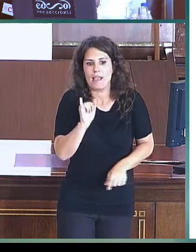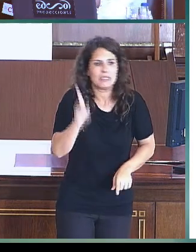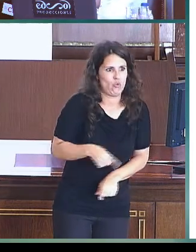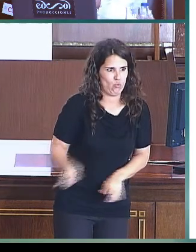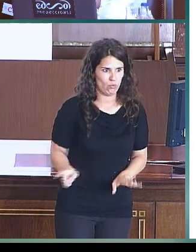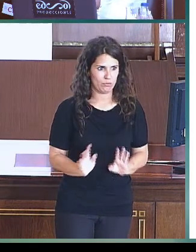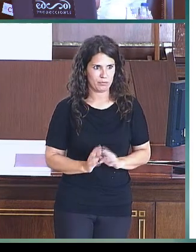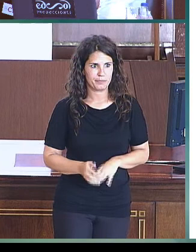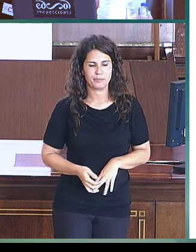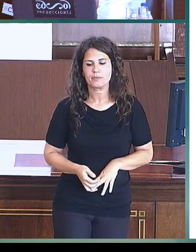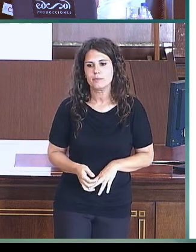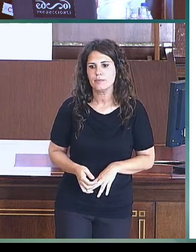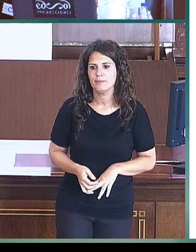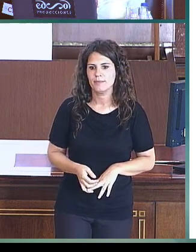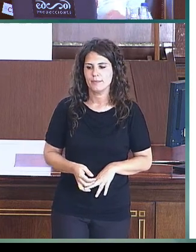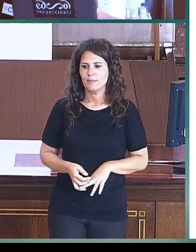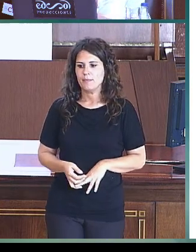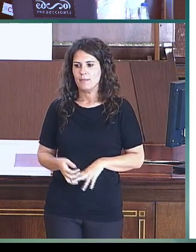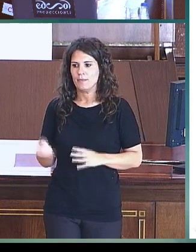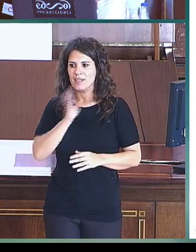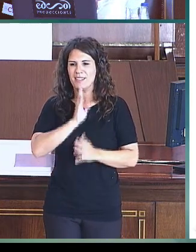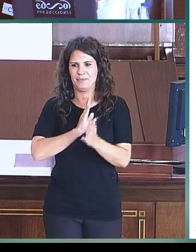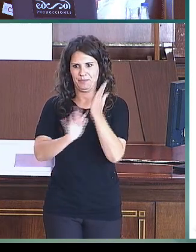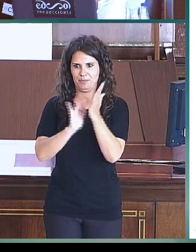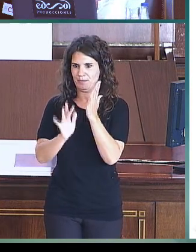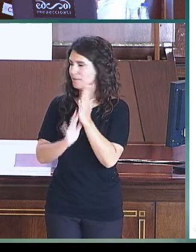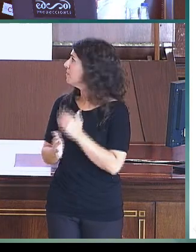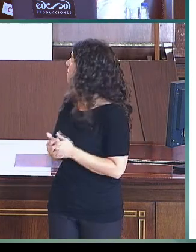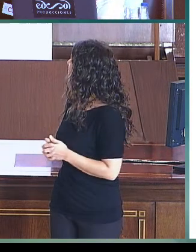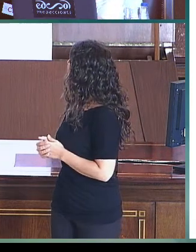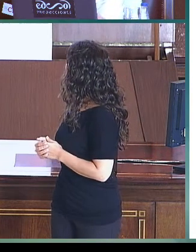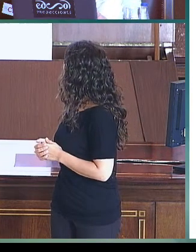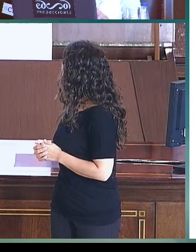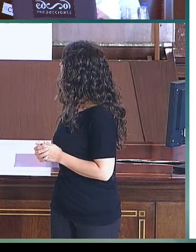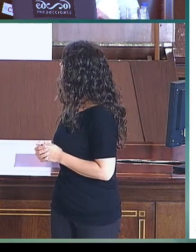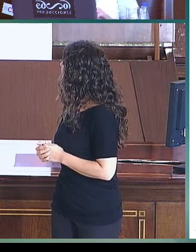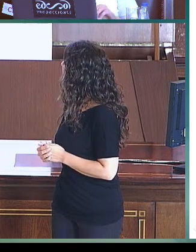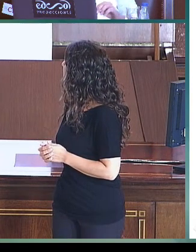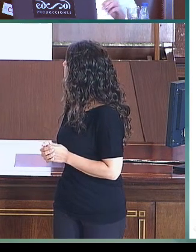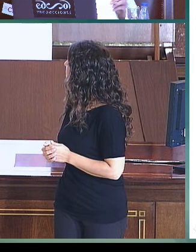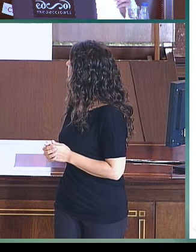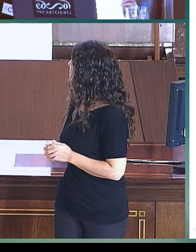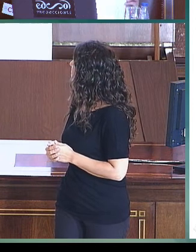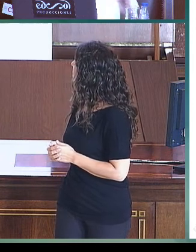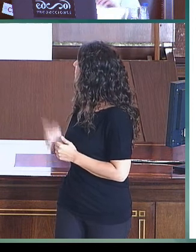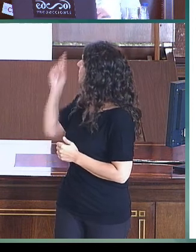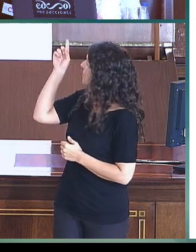Como os decía, utilizamos un inventario en el que